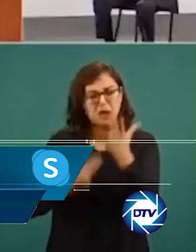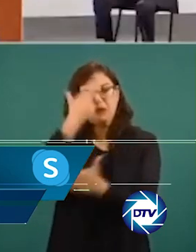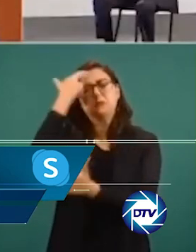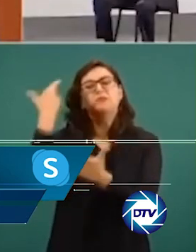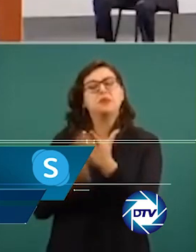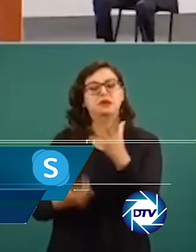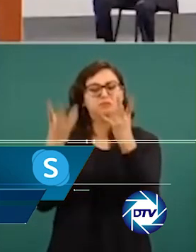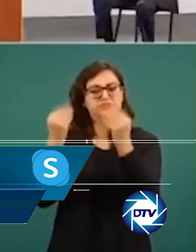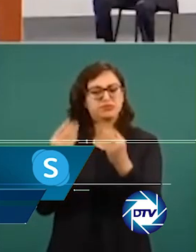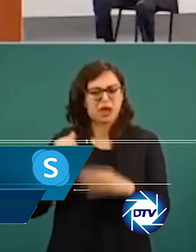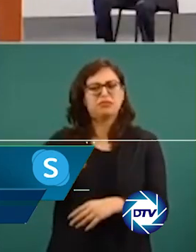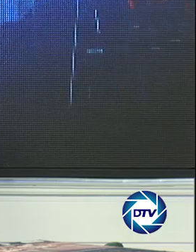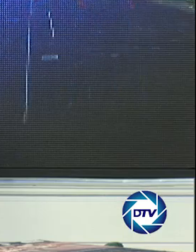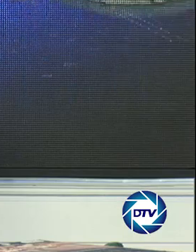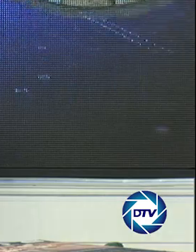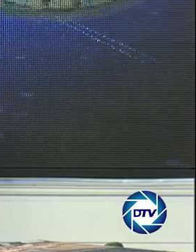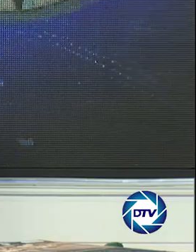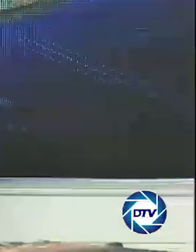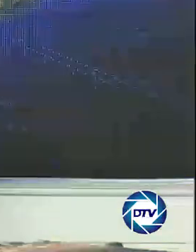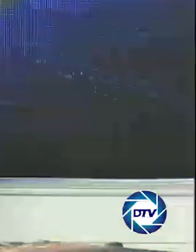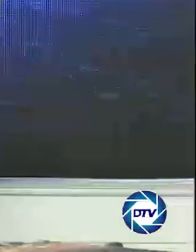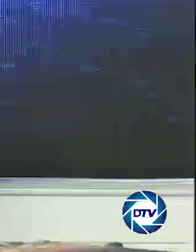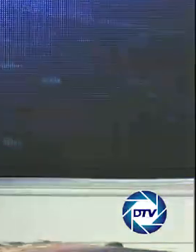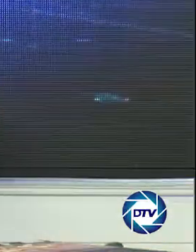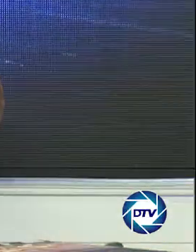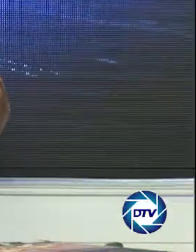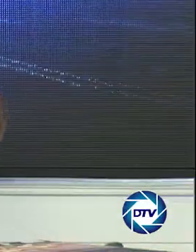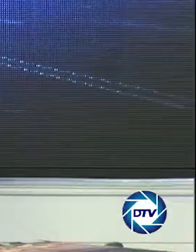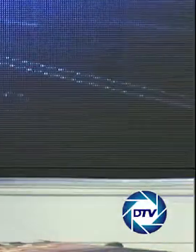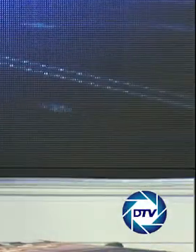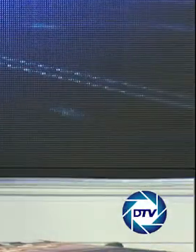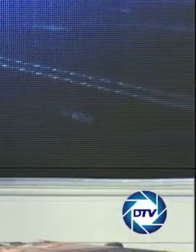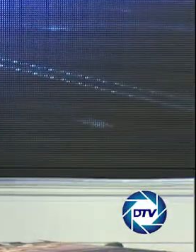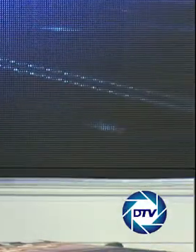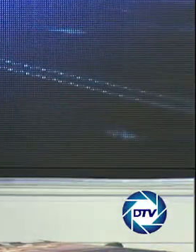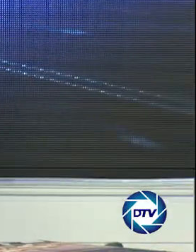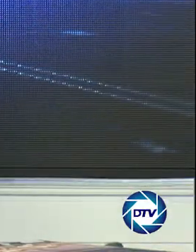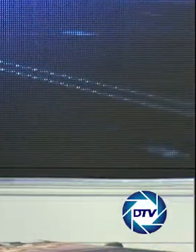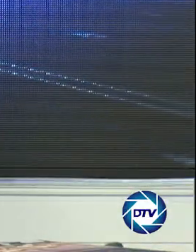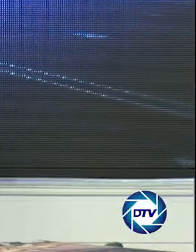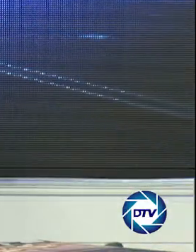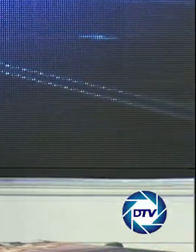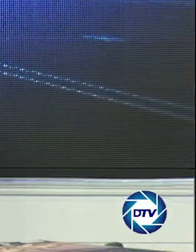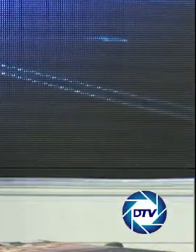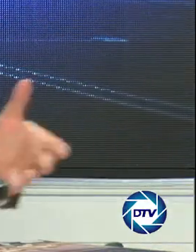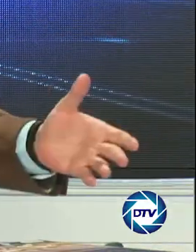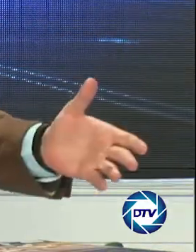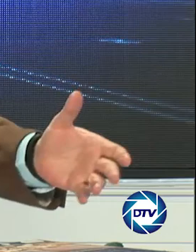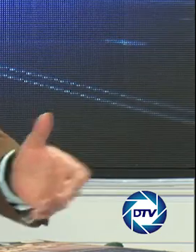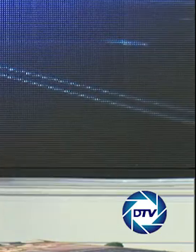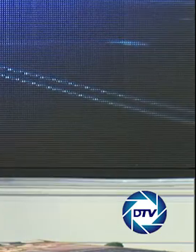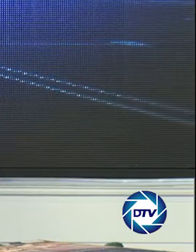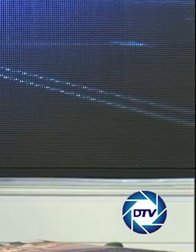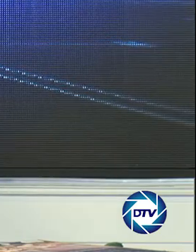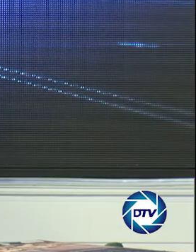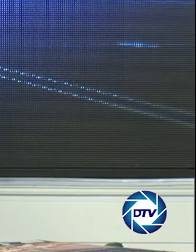Por terminar, Sebastián, esta última ocurrencia de López Obrador de poner en pausa las relaciones con España puede afectar hasta a 500